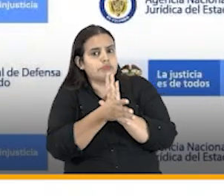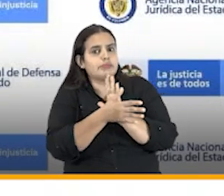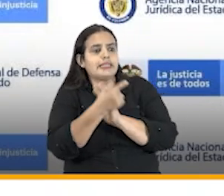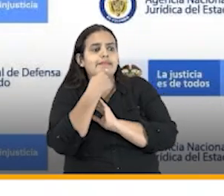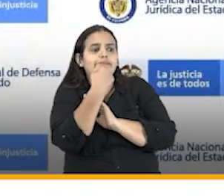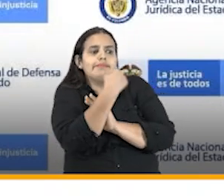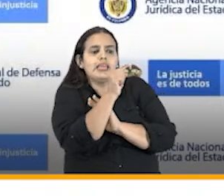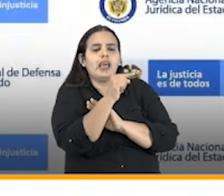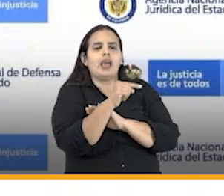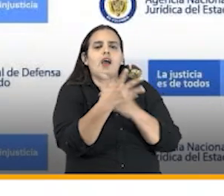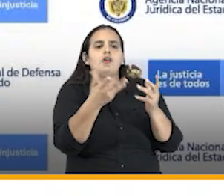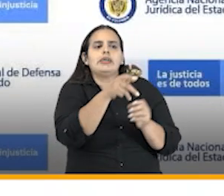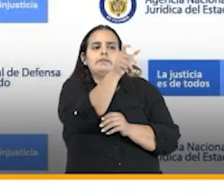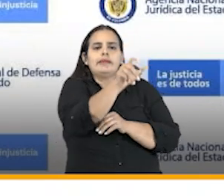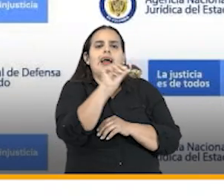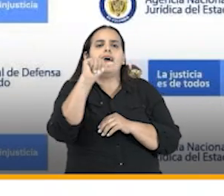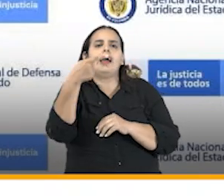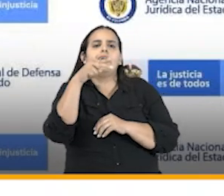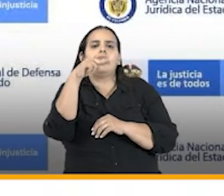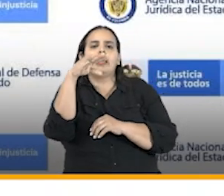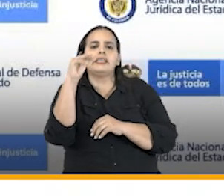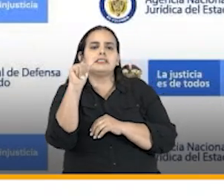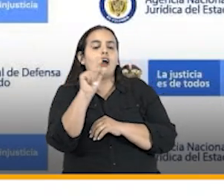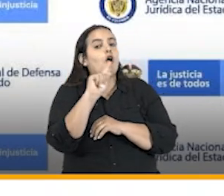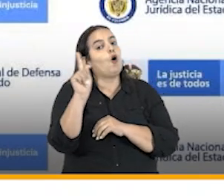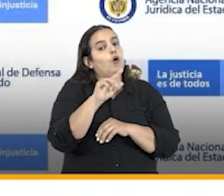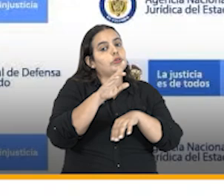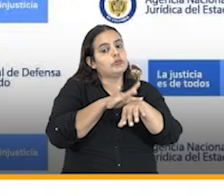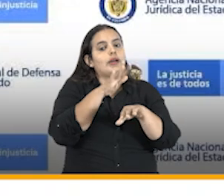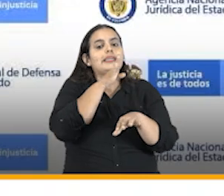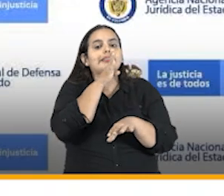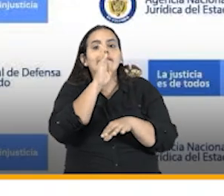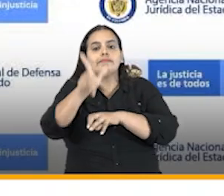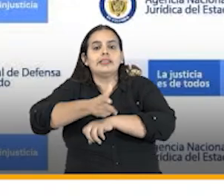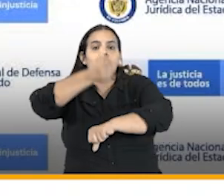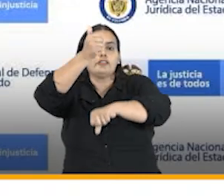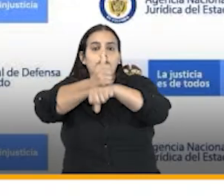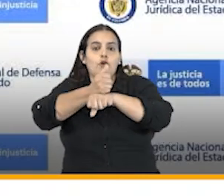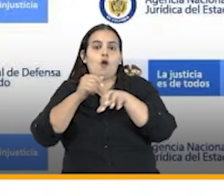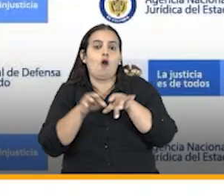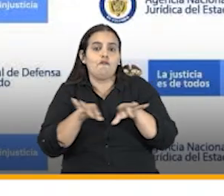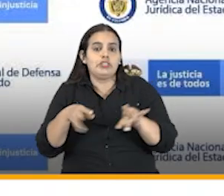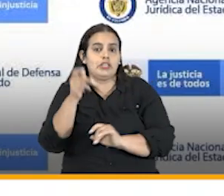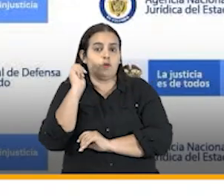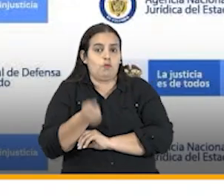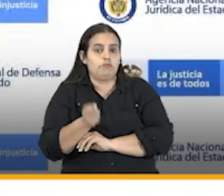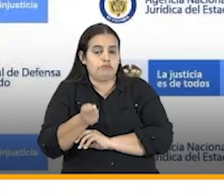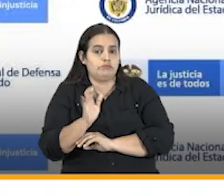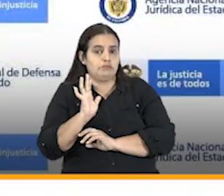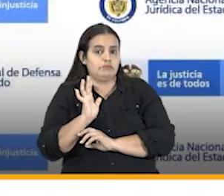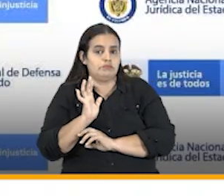conceptos jurídicos a la agencia o estos deben ser solicitados por el director de la oficina jurídica